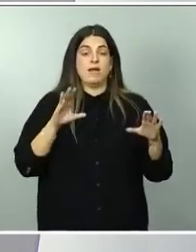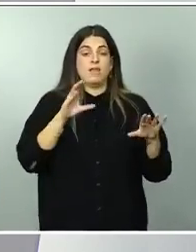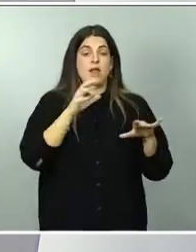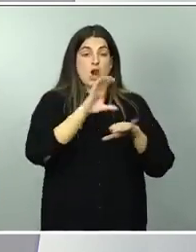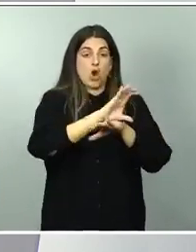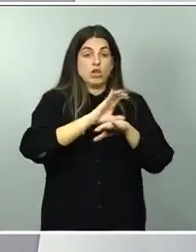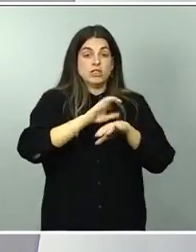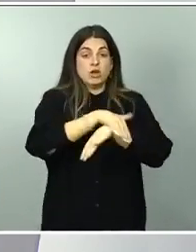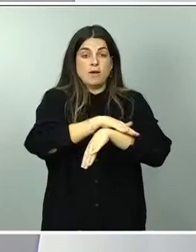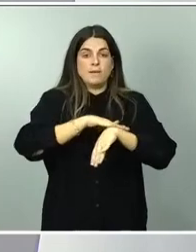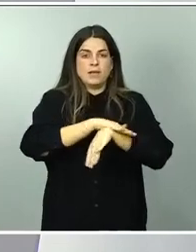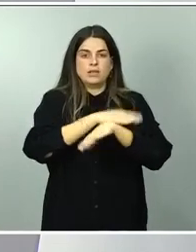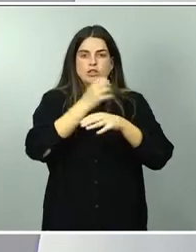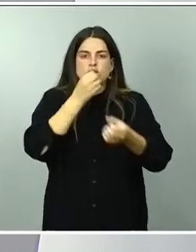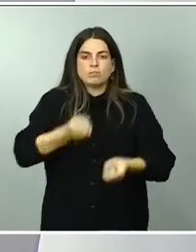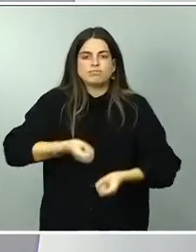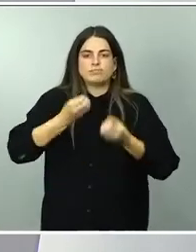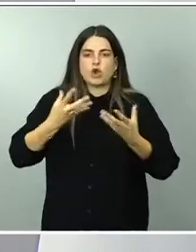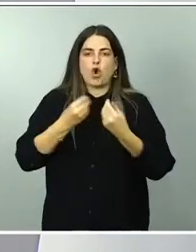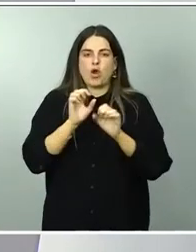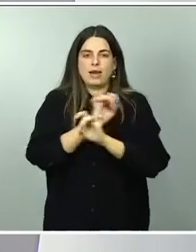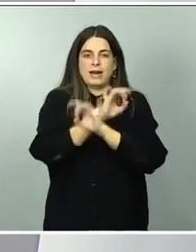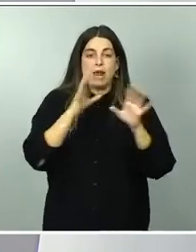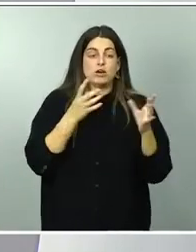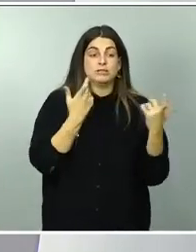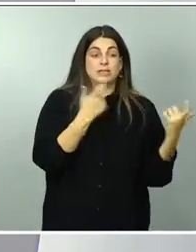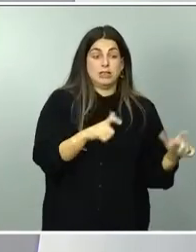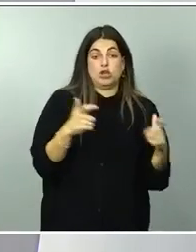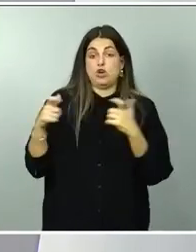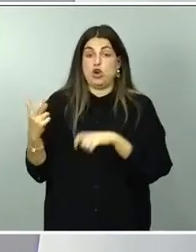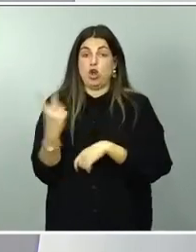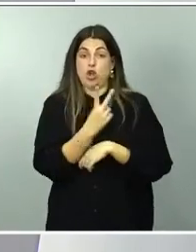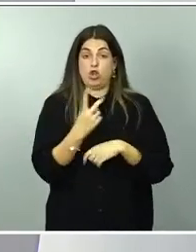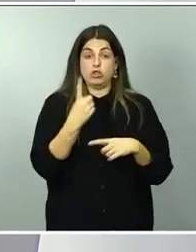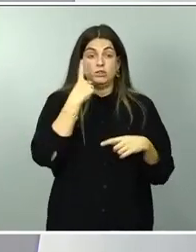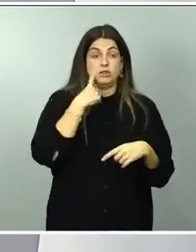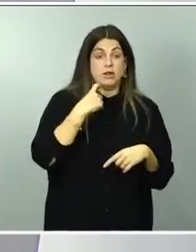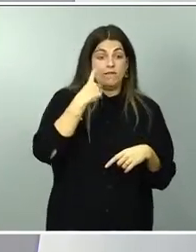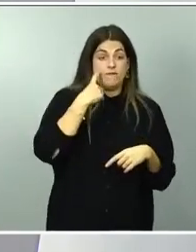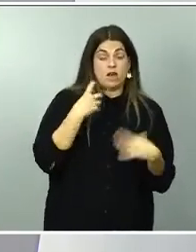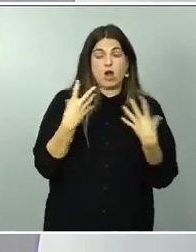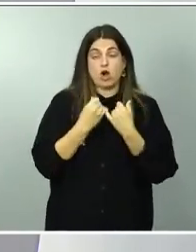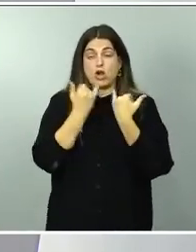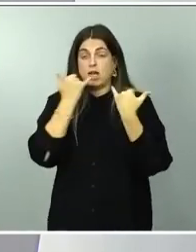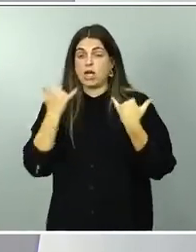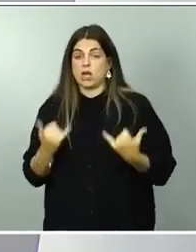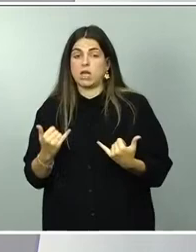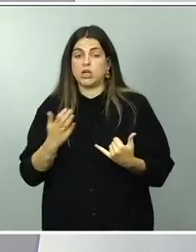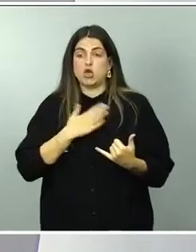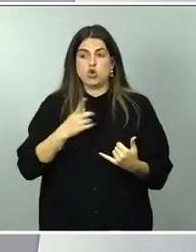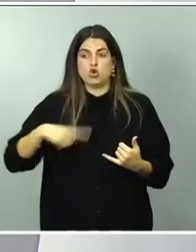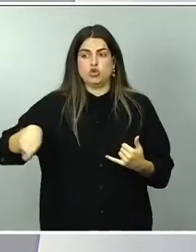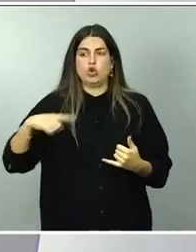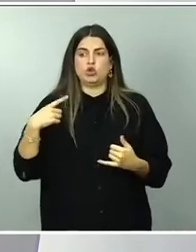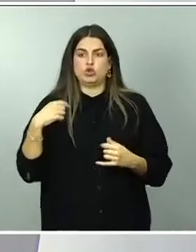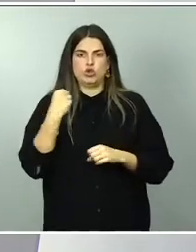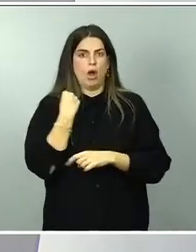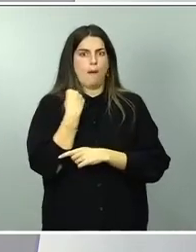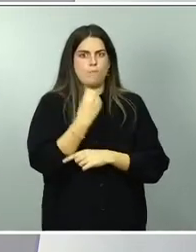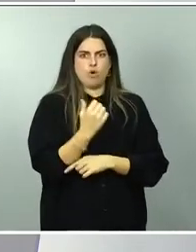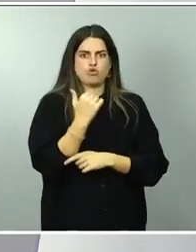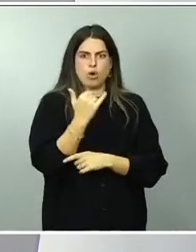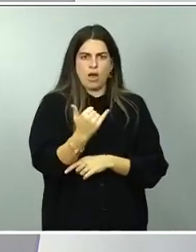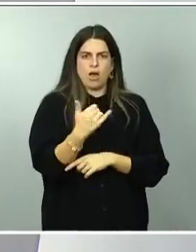claridad que ambos sectores, el energético, el de la banca, cuentan con el apoyo de forma clara por parte